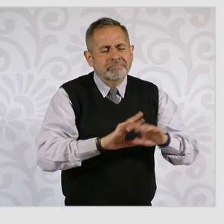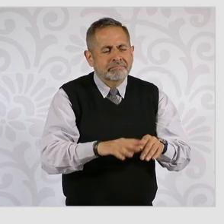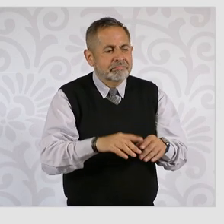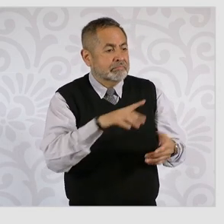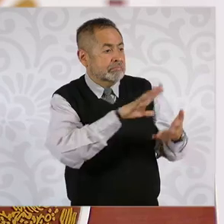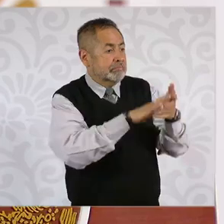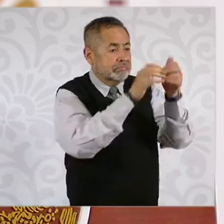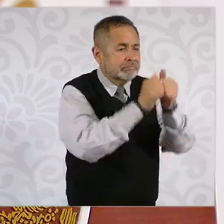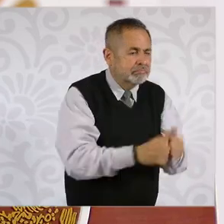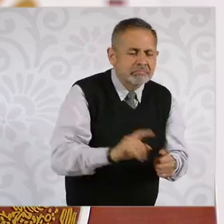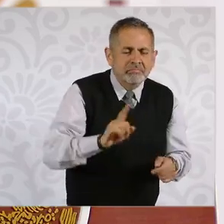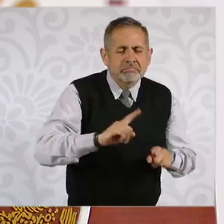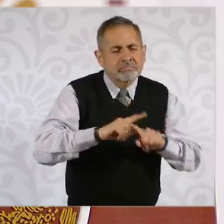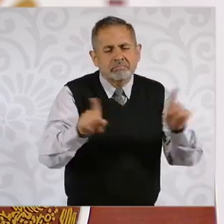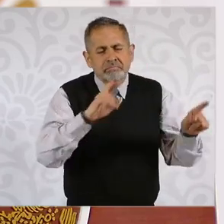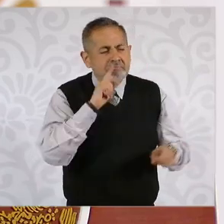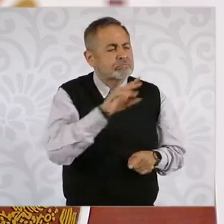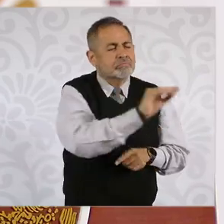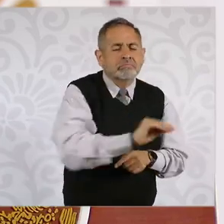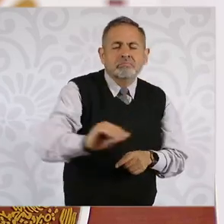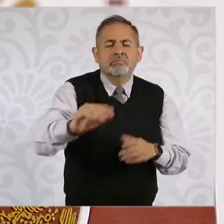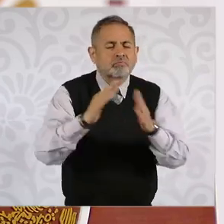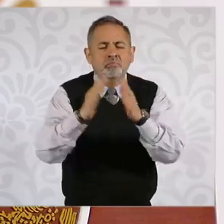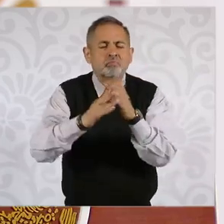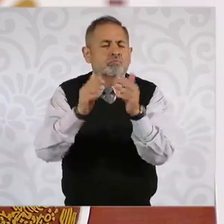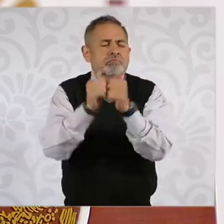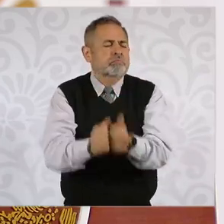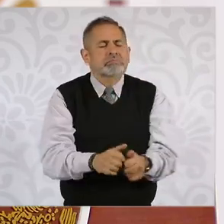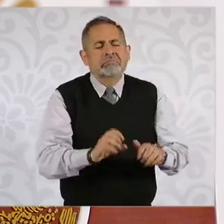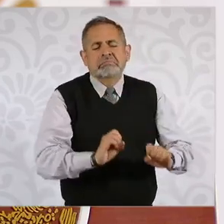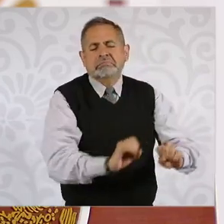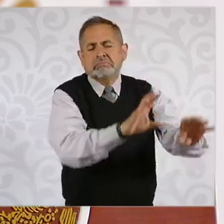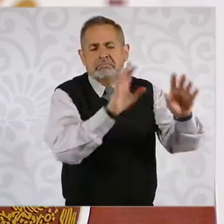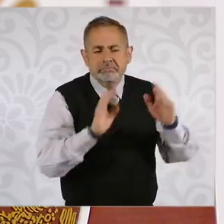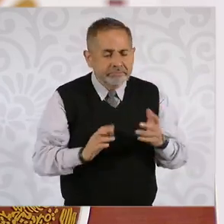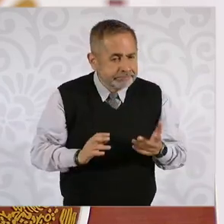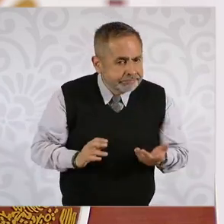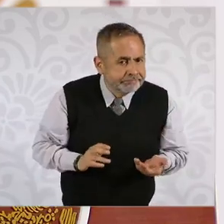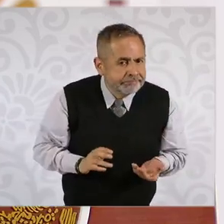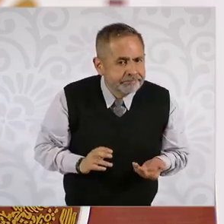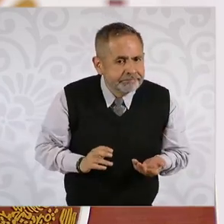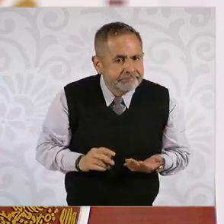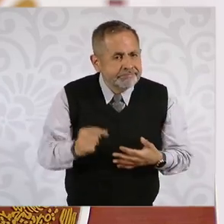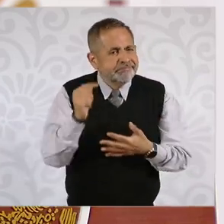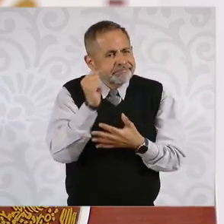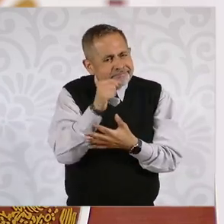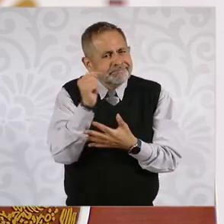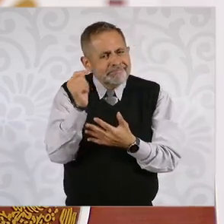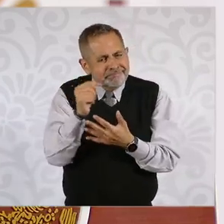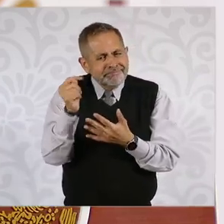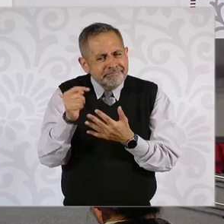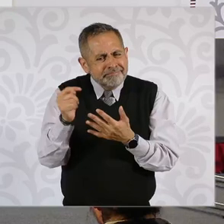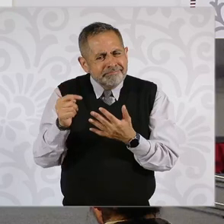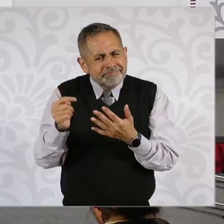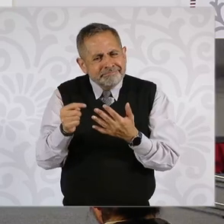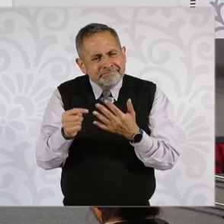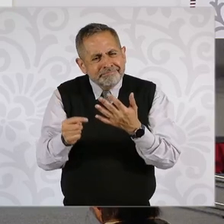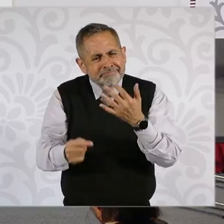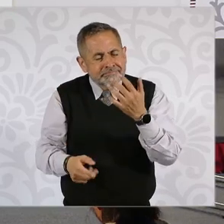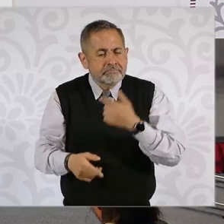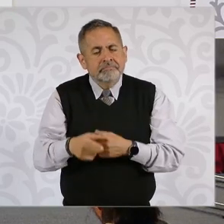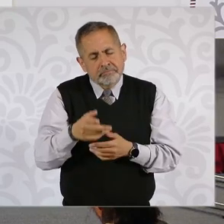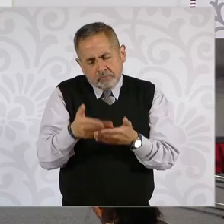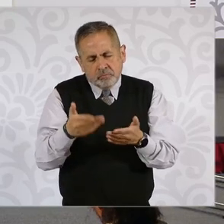cautelares distintas a la prisión preventiva oficiosa. Sin embargo, continúa en